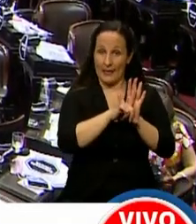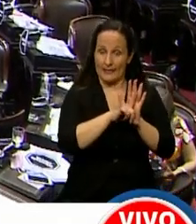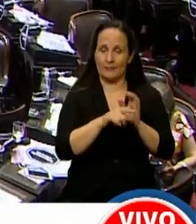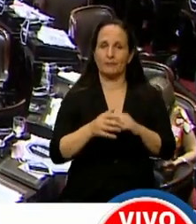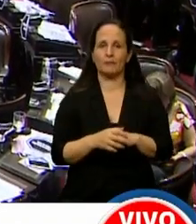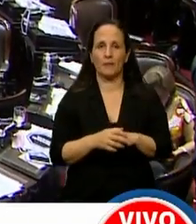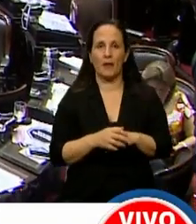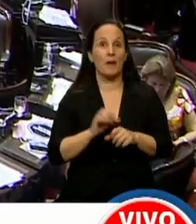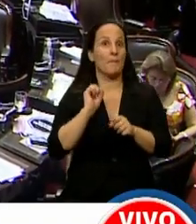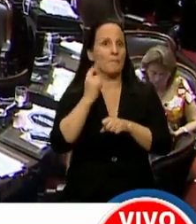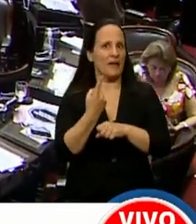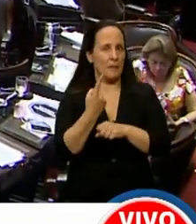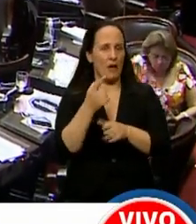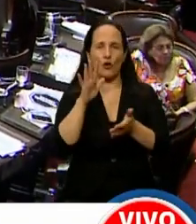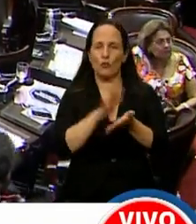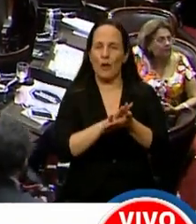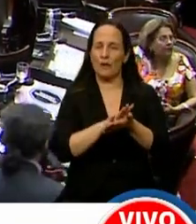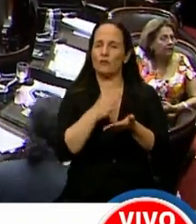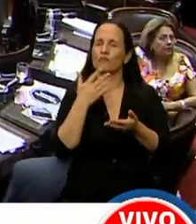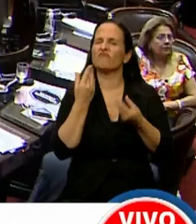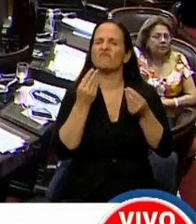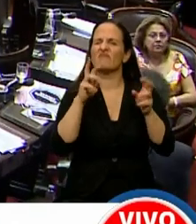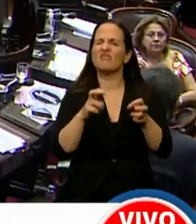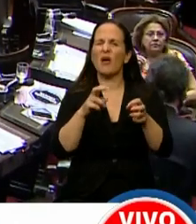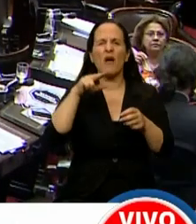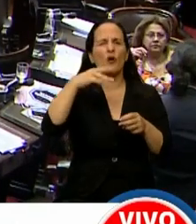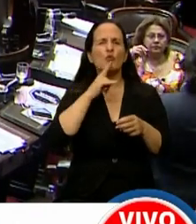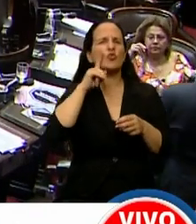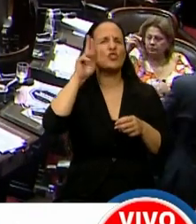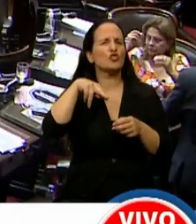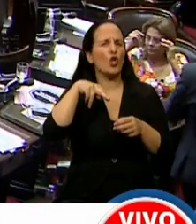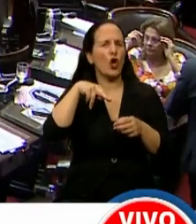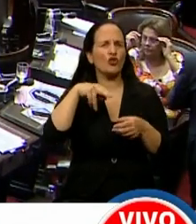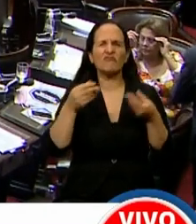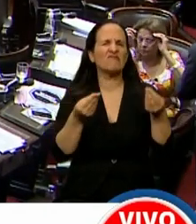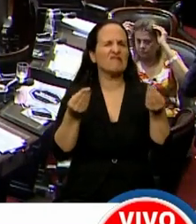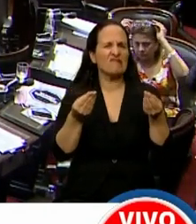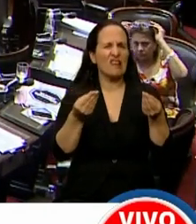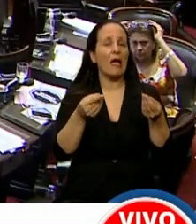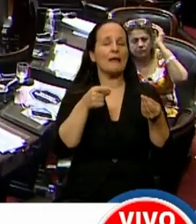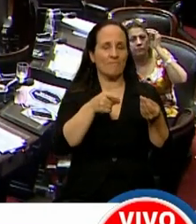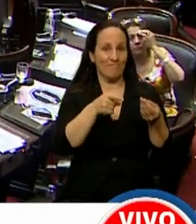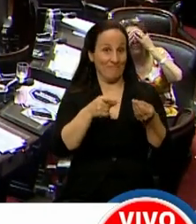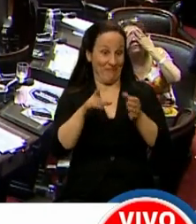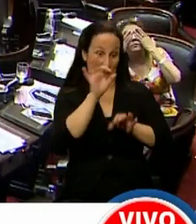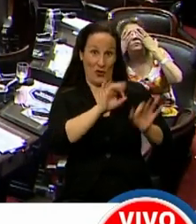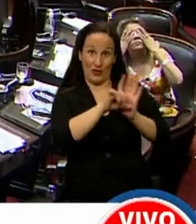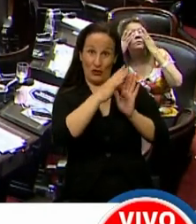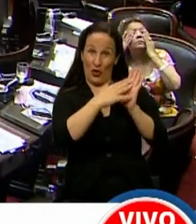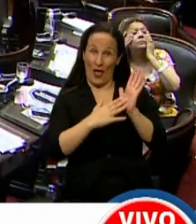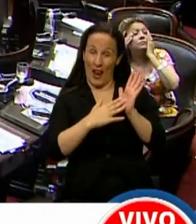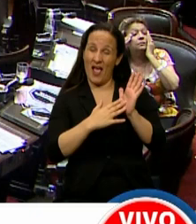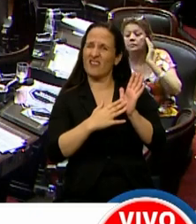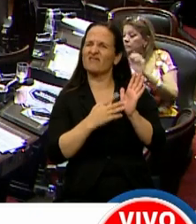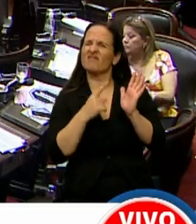referencia nutricional. Esta ley refleja el espíritu de trabajos de quienes se